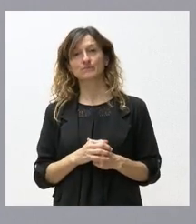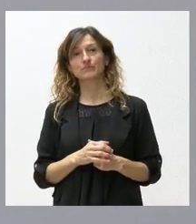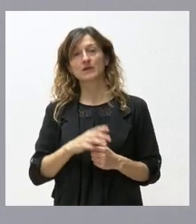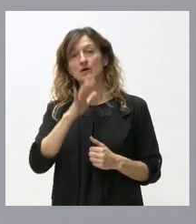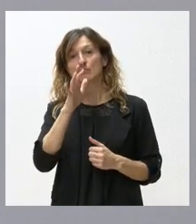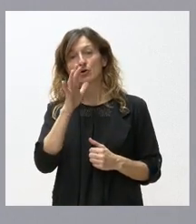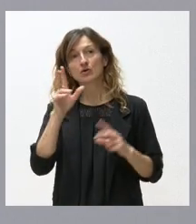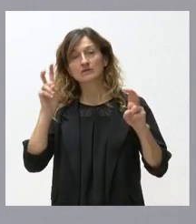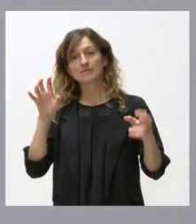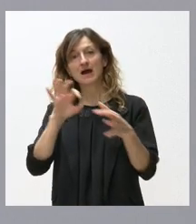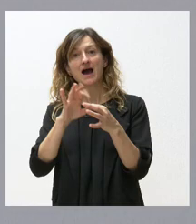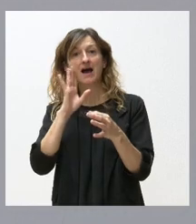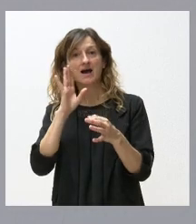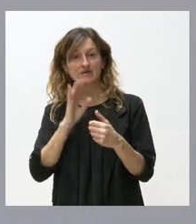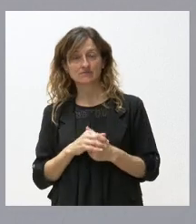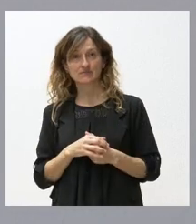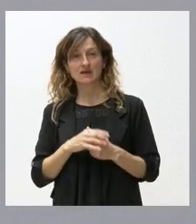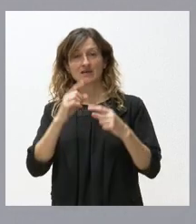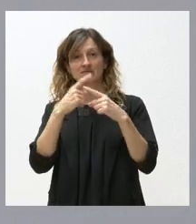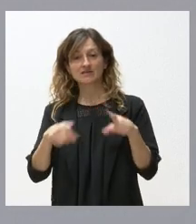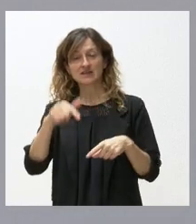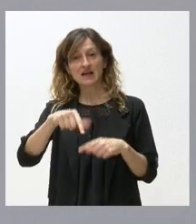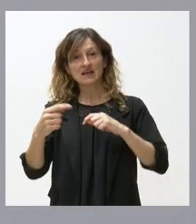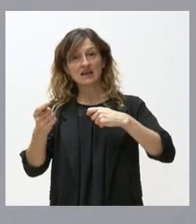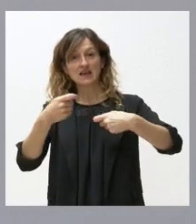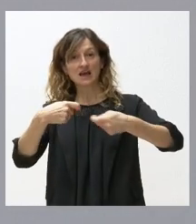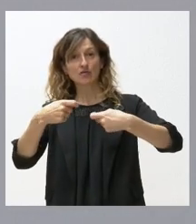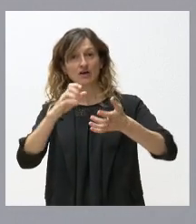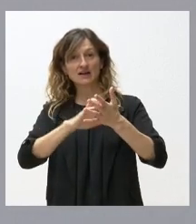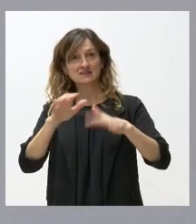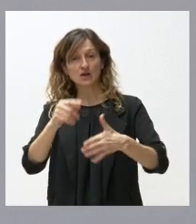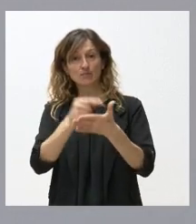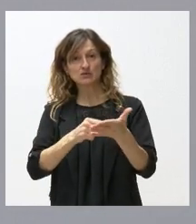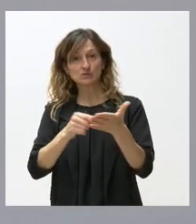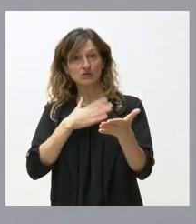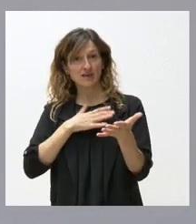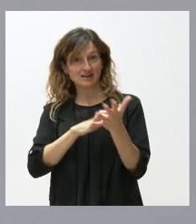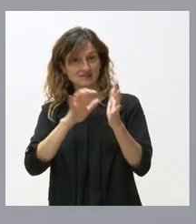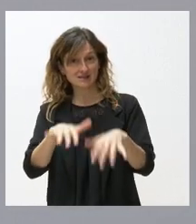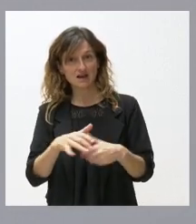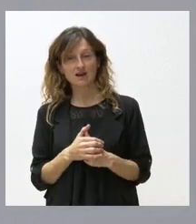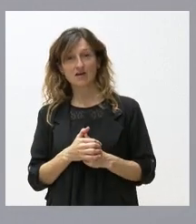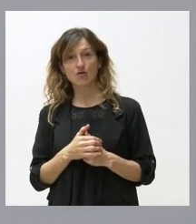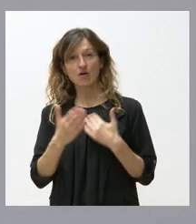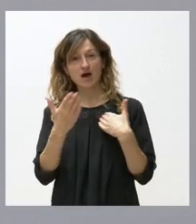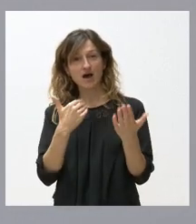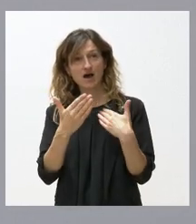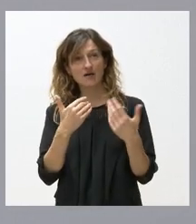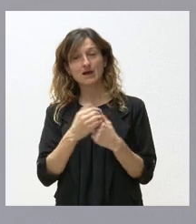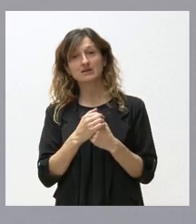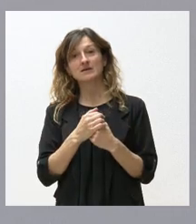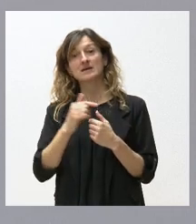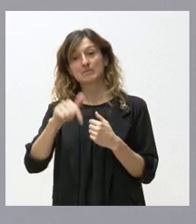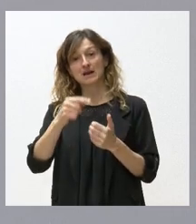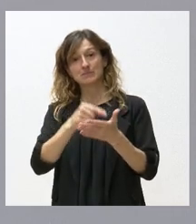también con lo que hemos dicho antes fíjese qué diferencia aquí estamos negociando en Castilla y León el presupuesto de Castilla y León y cómo tiene que ser el presupuesto de